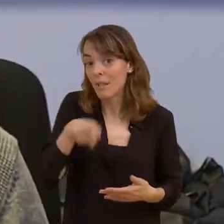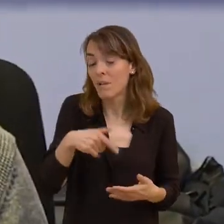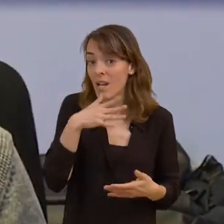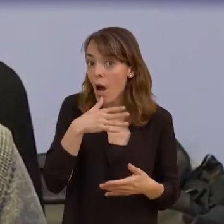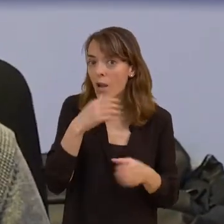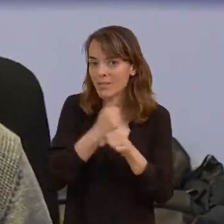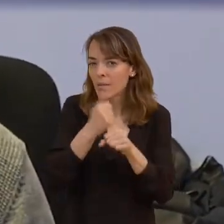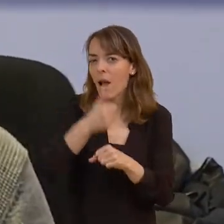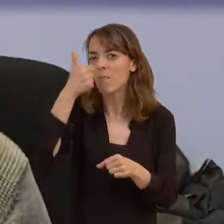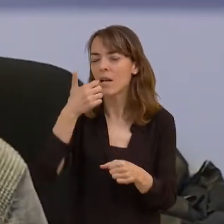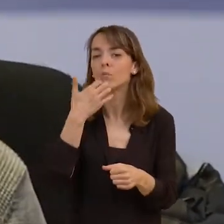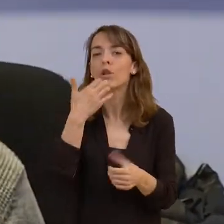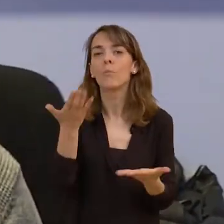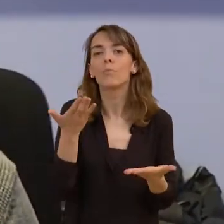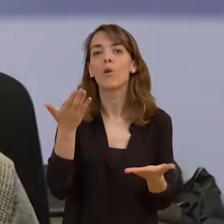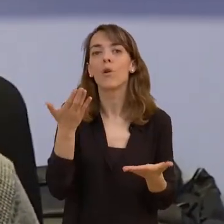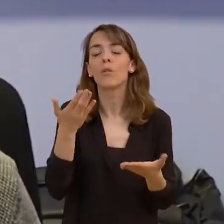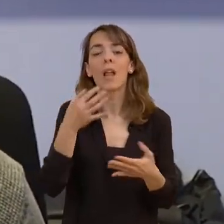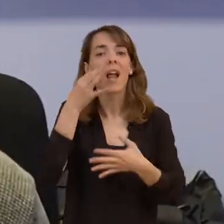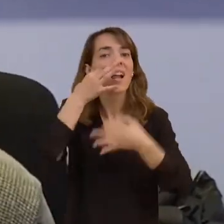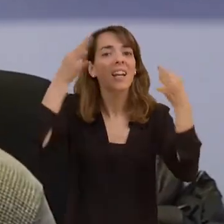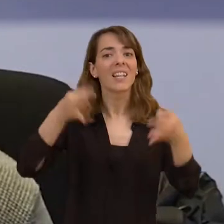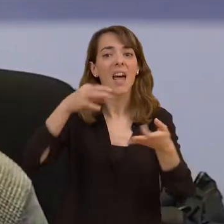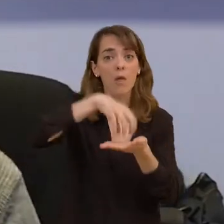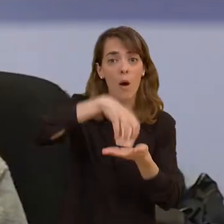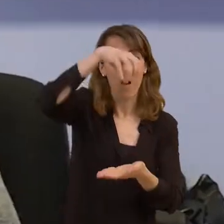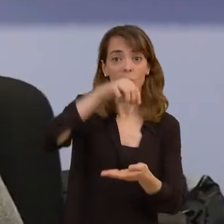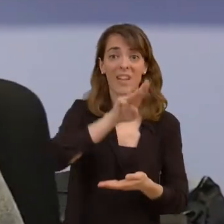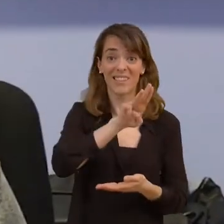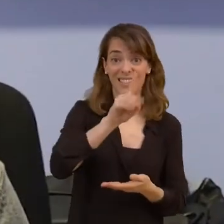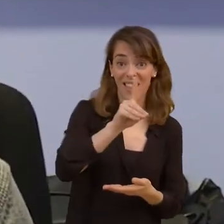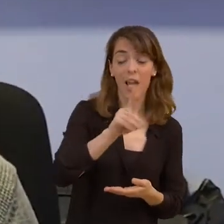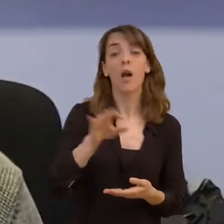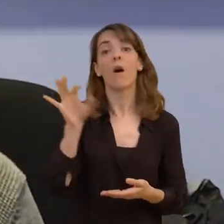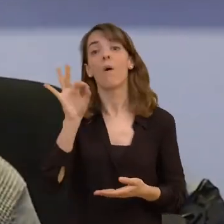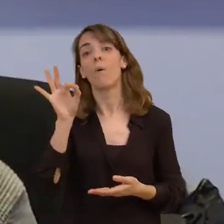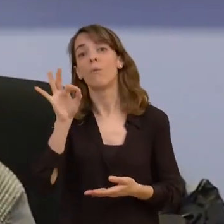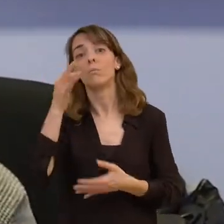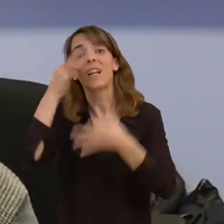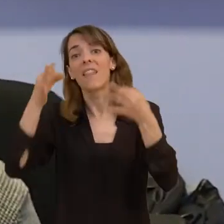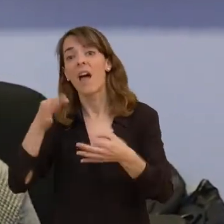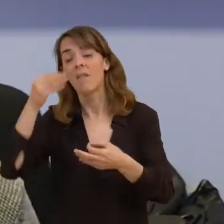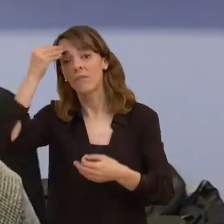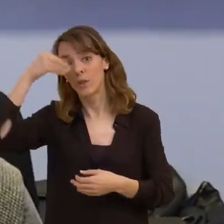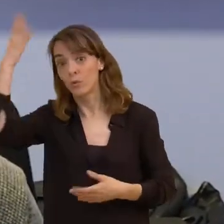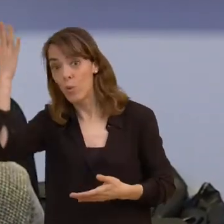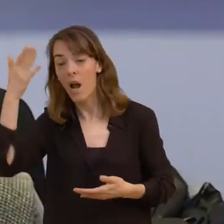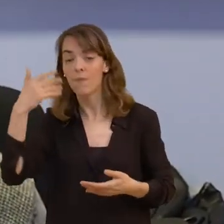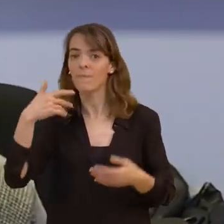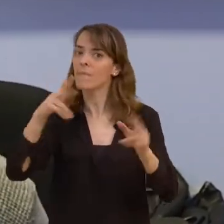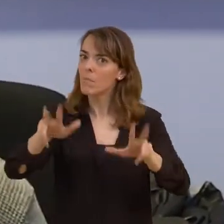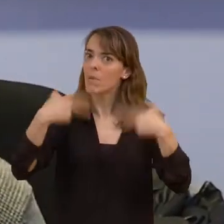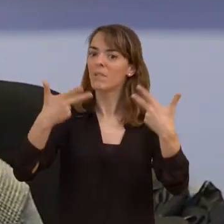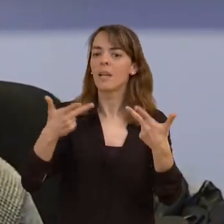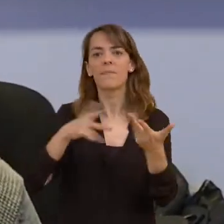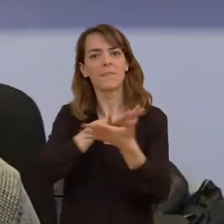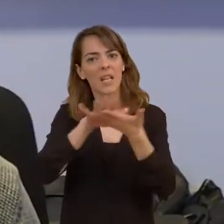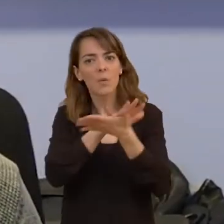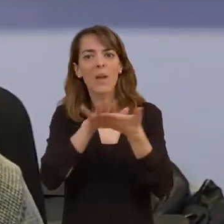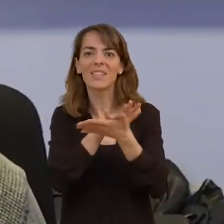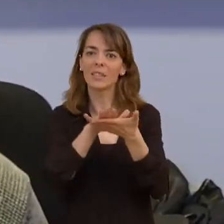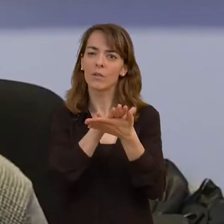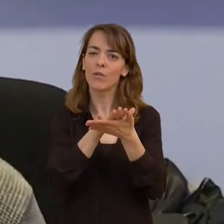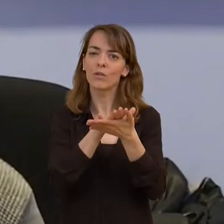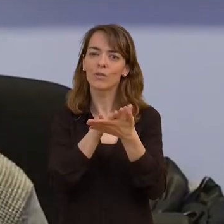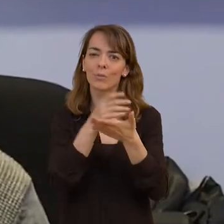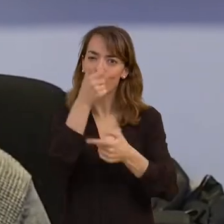ahora lo que se está trabajando más, que es la realidad aumentada y la realidad virtual que está permitiendo que la lengua de signos sea un